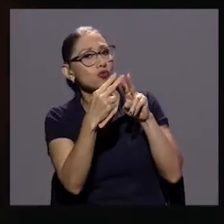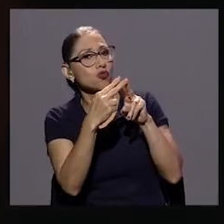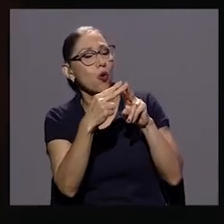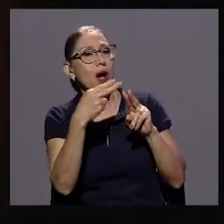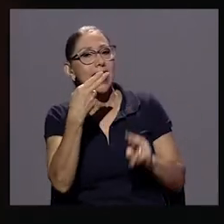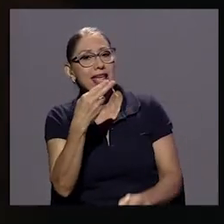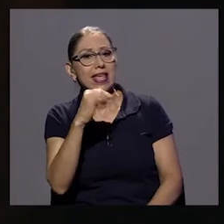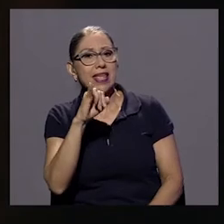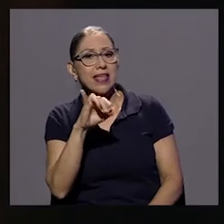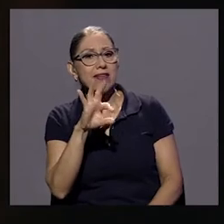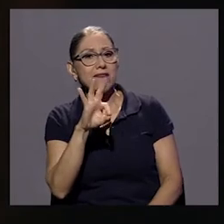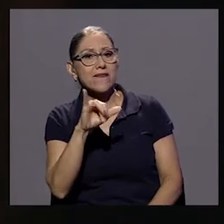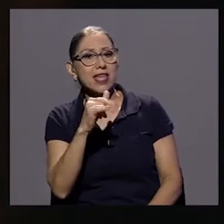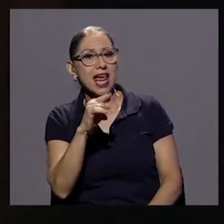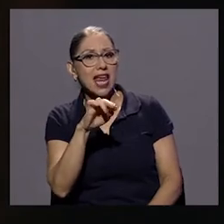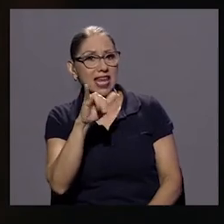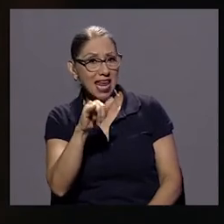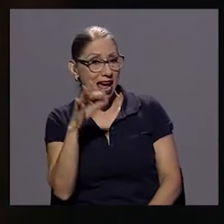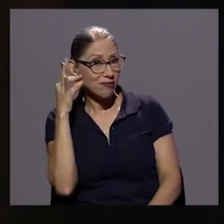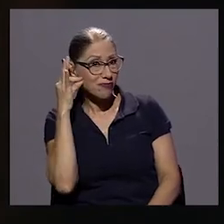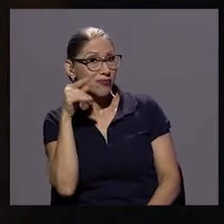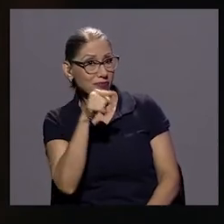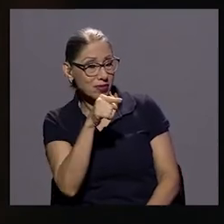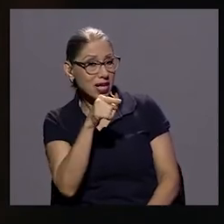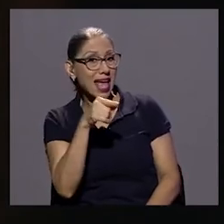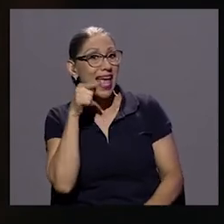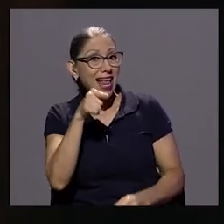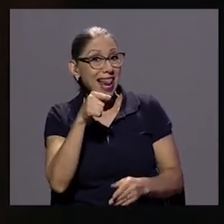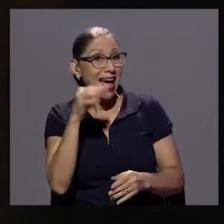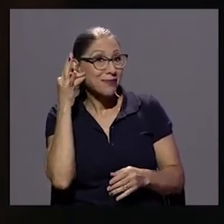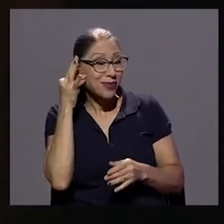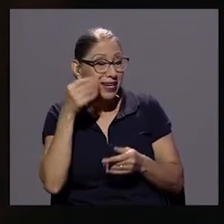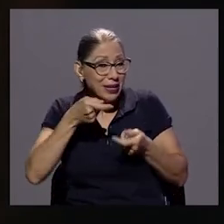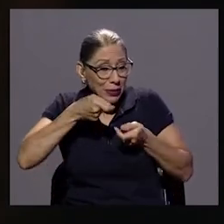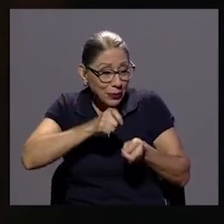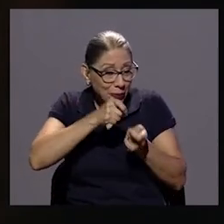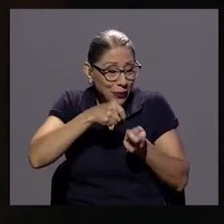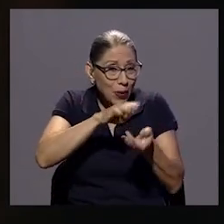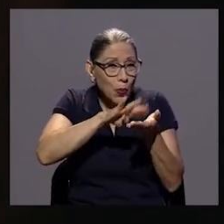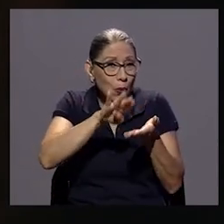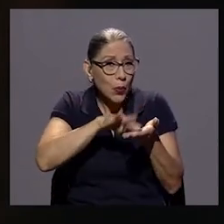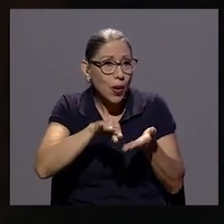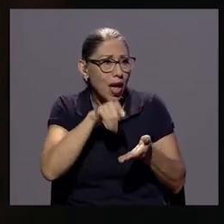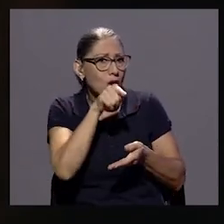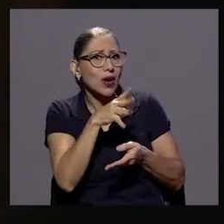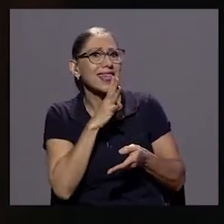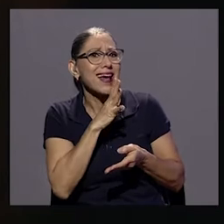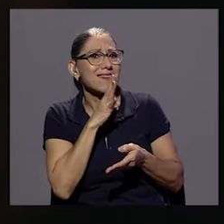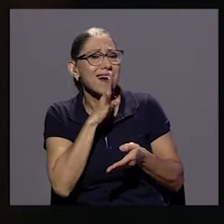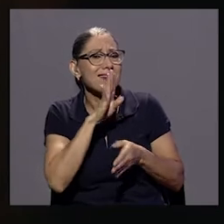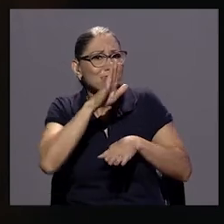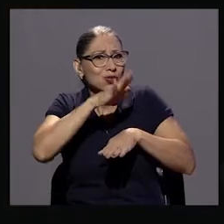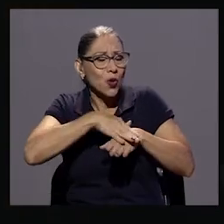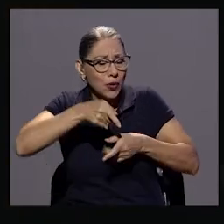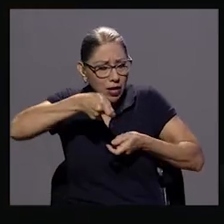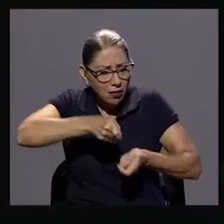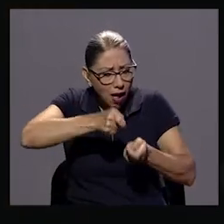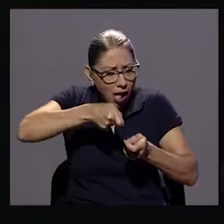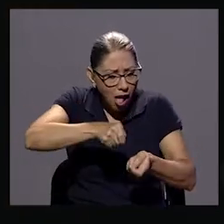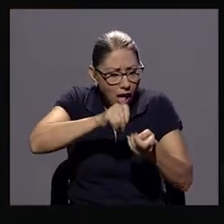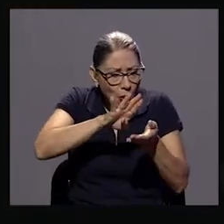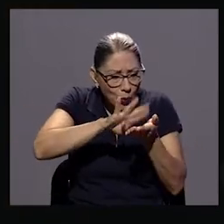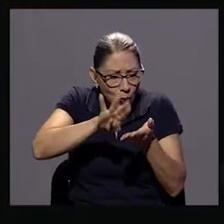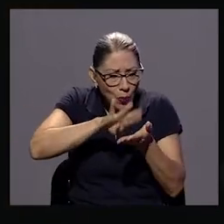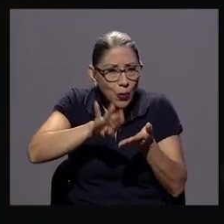realmente me pareció muy interesante todo lo que ella hablaba alrededor también de la arqueología como una metáfora este